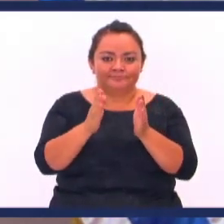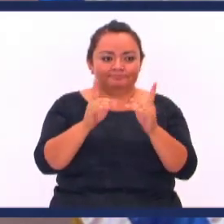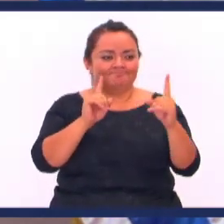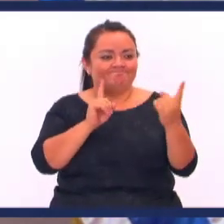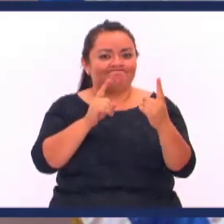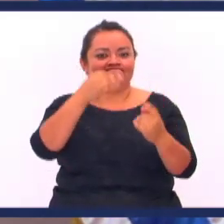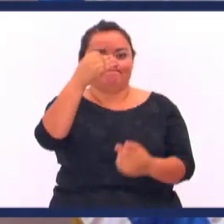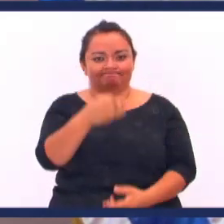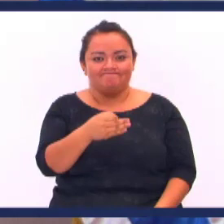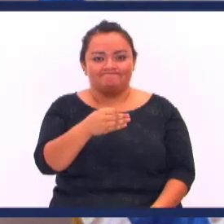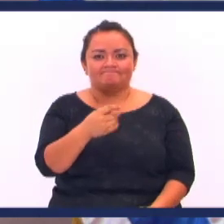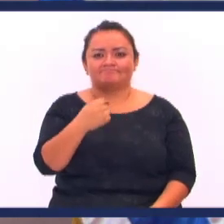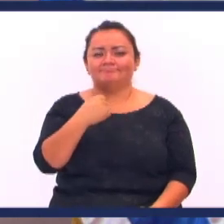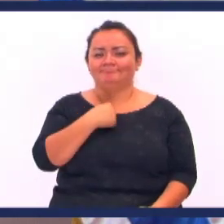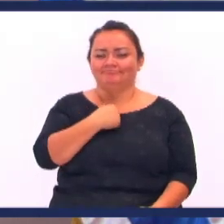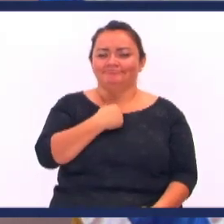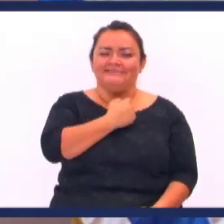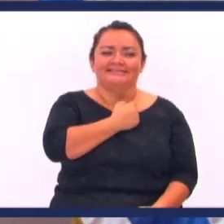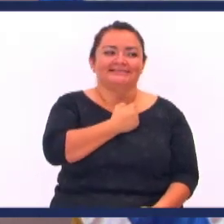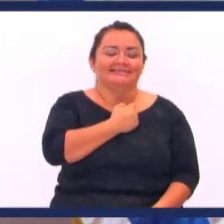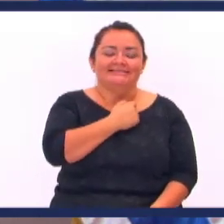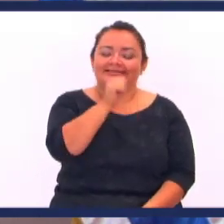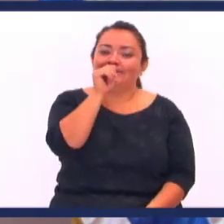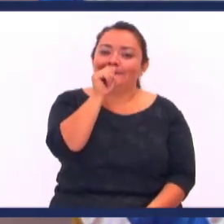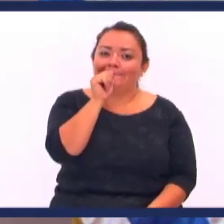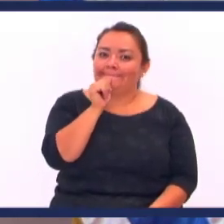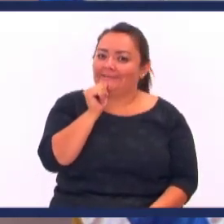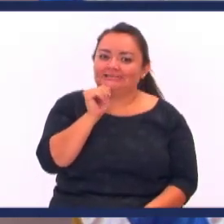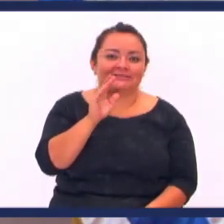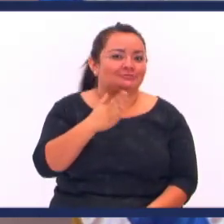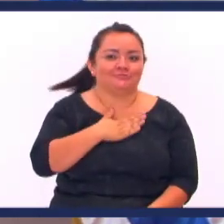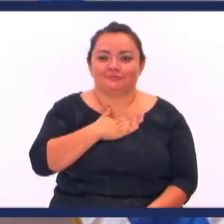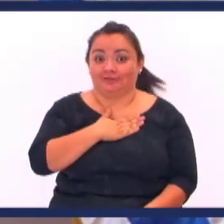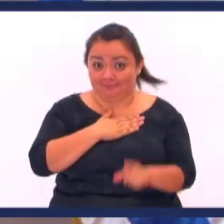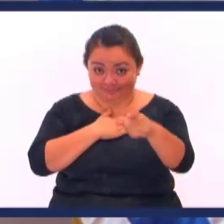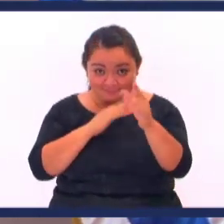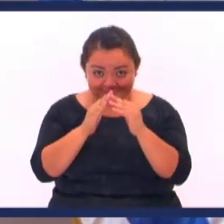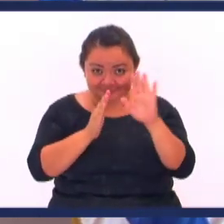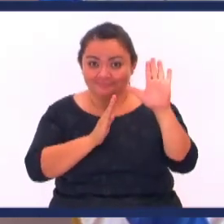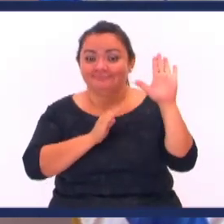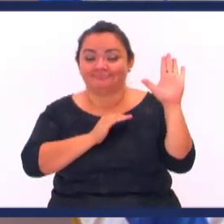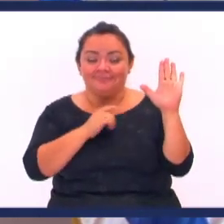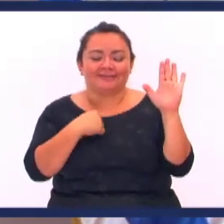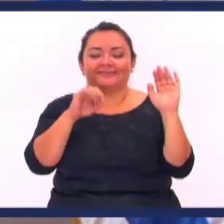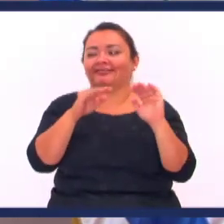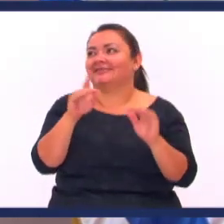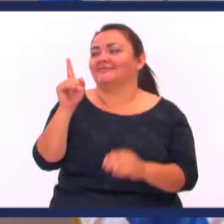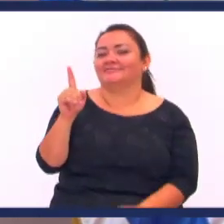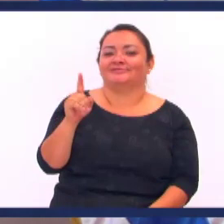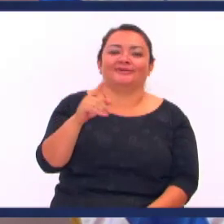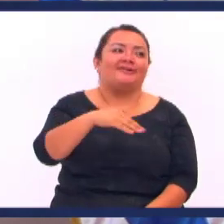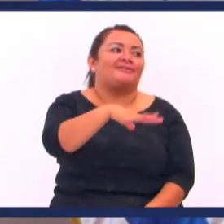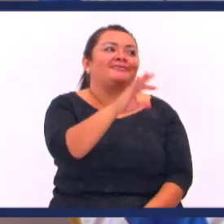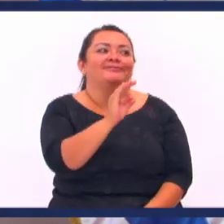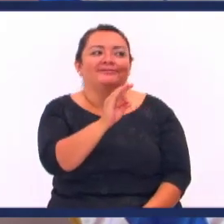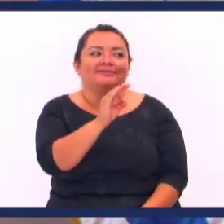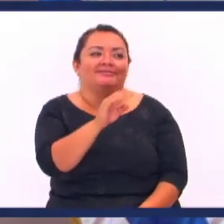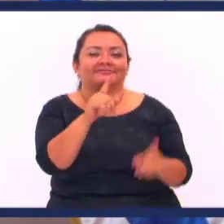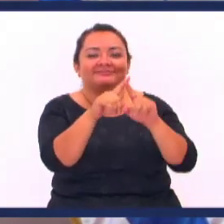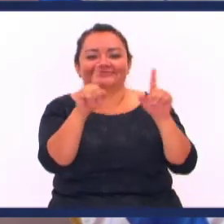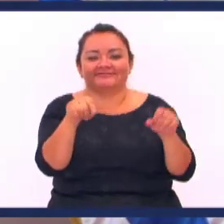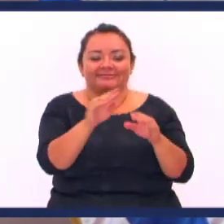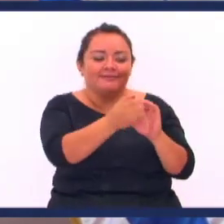Carácter Hermano Yo sufro De impaciencia Alguien dice Amén Yo le doy Gracias a Dios Quien ha inventado El